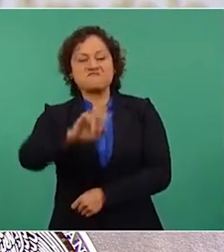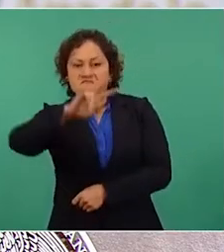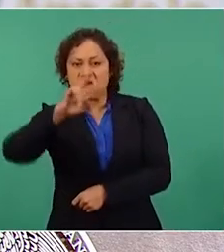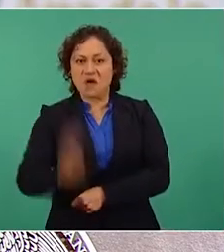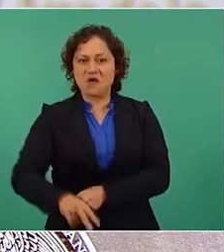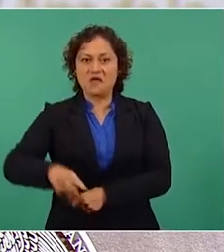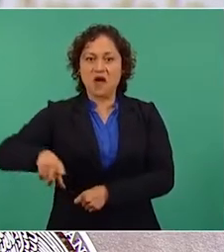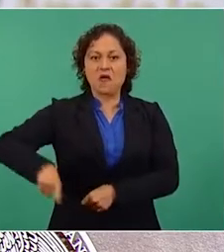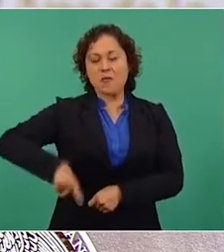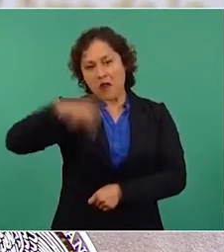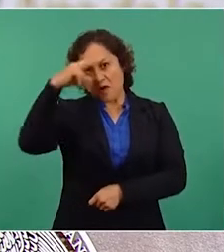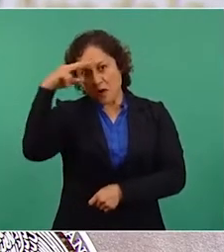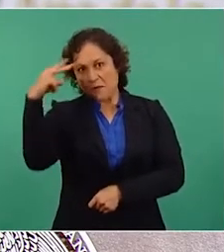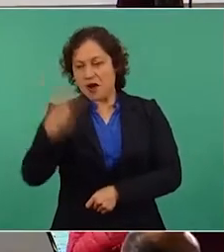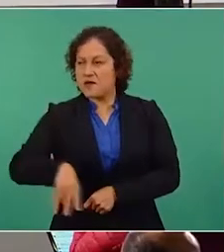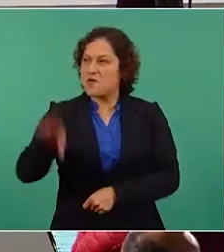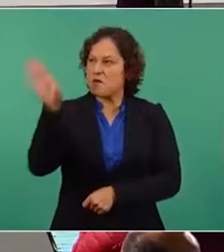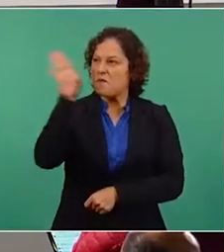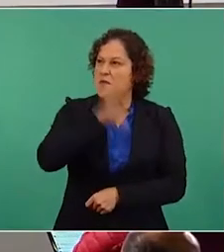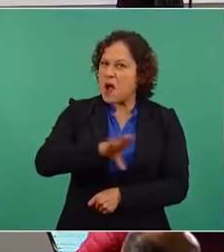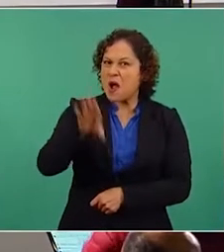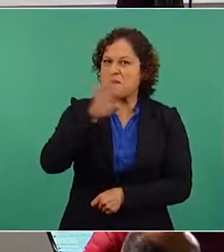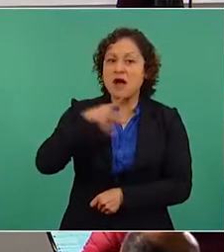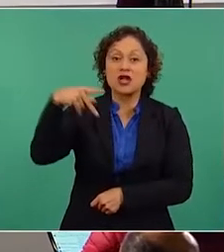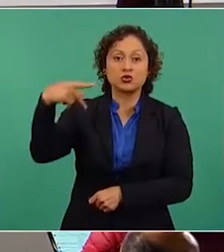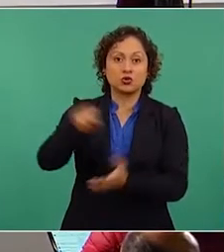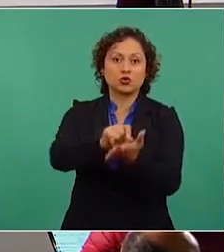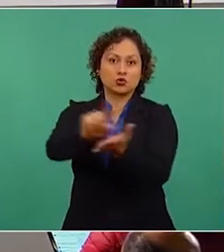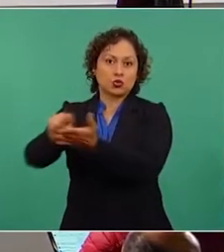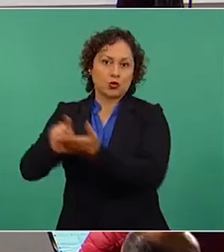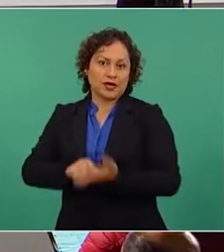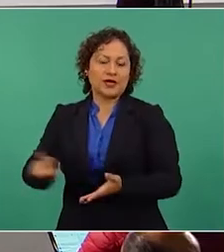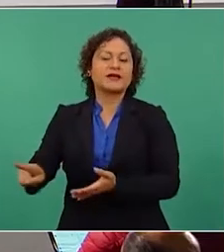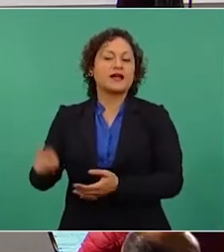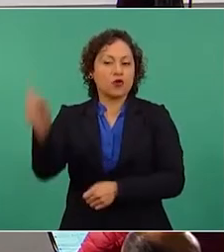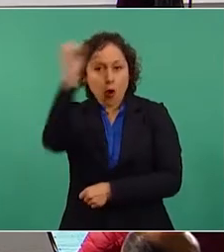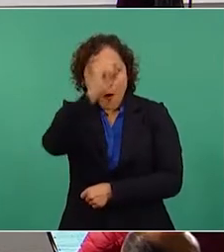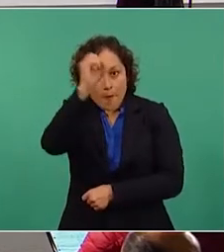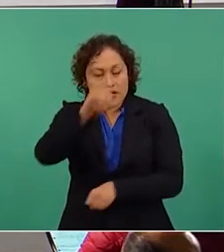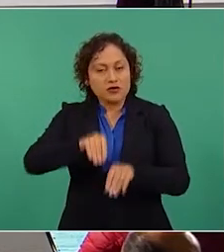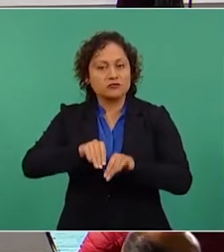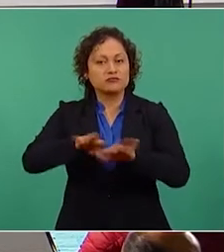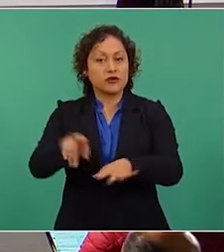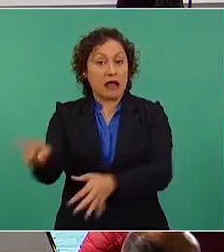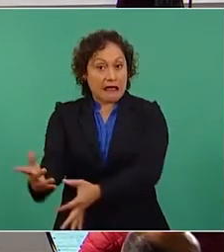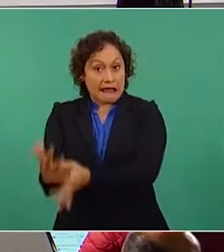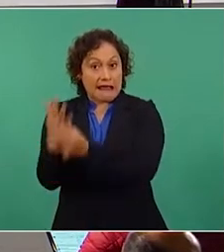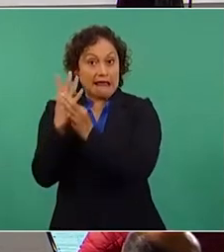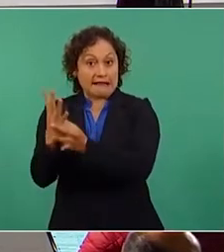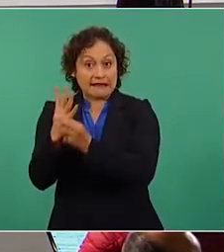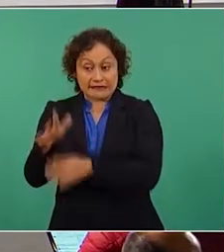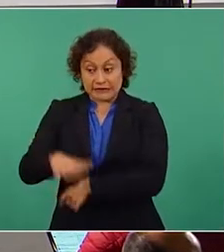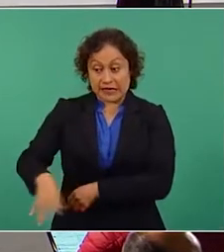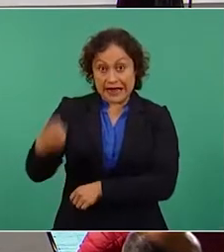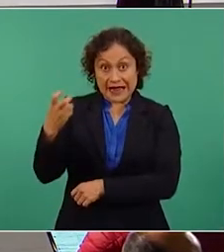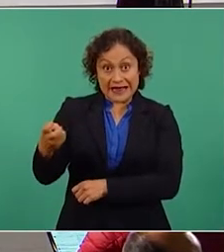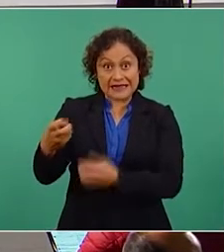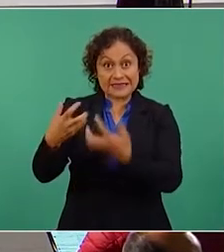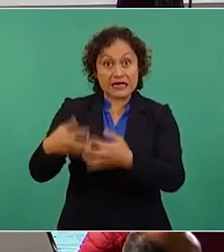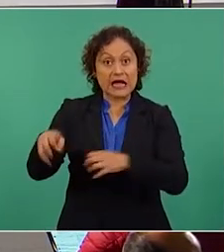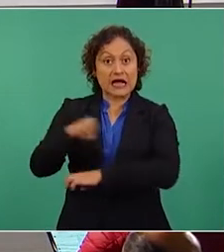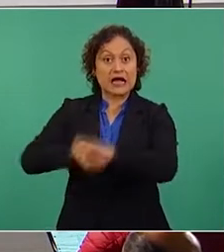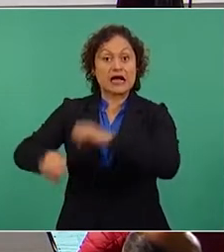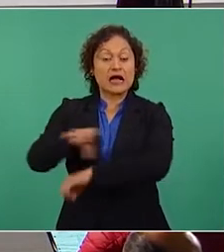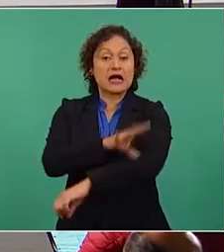por medio de su cuenta de Twitter, asegurando que echan a perder la central termoeléctrica de Petacalco, la más